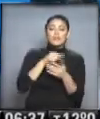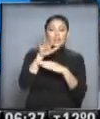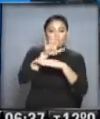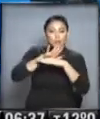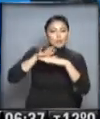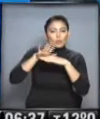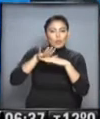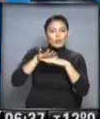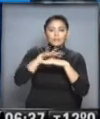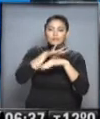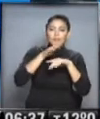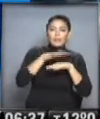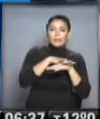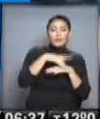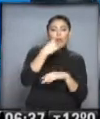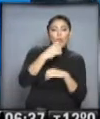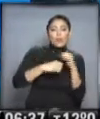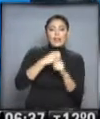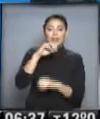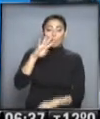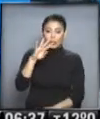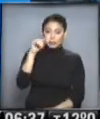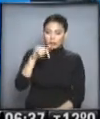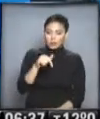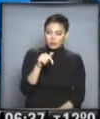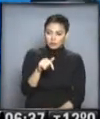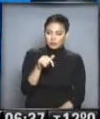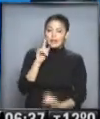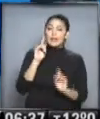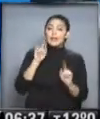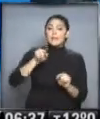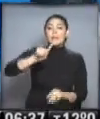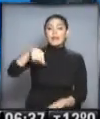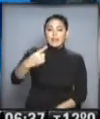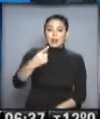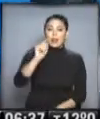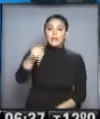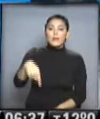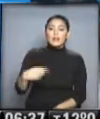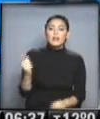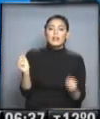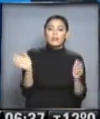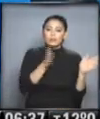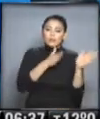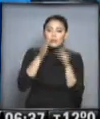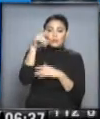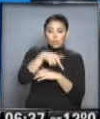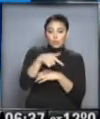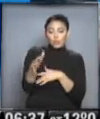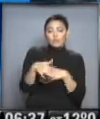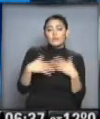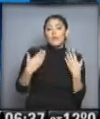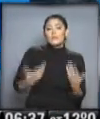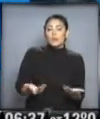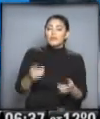temperaturas entre 1 y 4 grados en estos momentos. Y a partir de mañana ingresará viento ya del sector sur, por lo tanto le tendremos